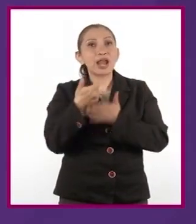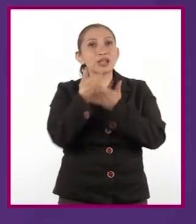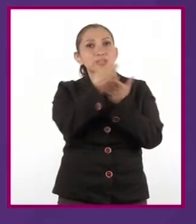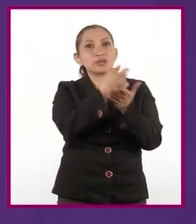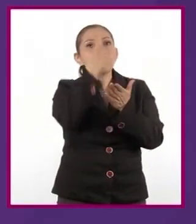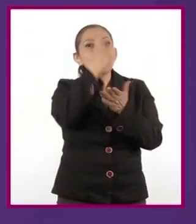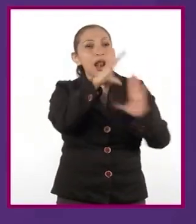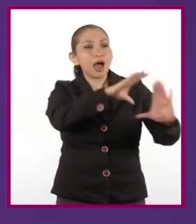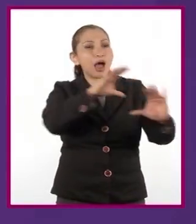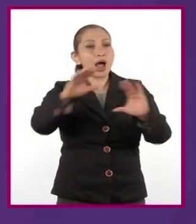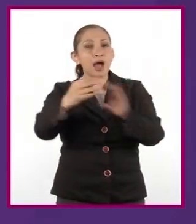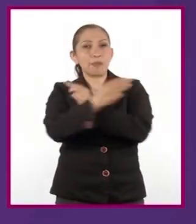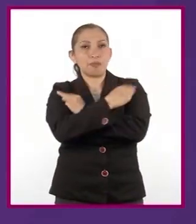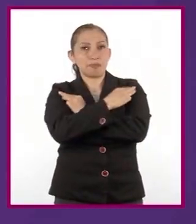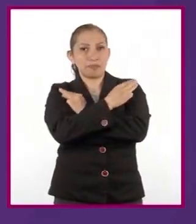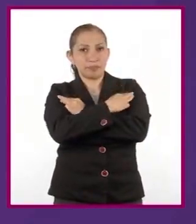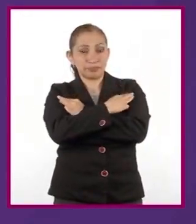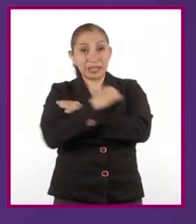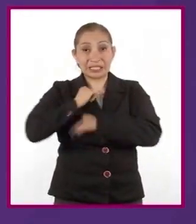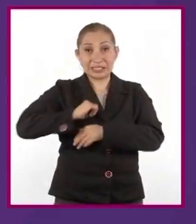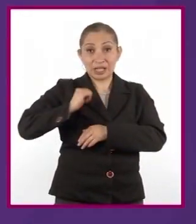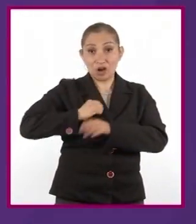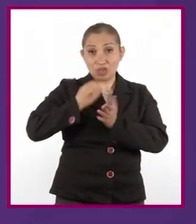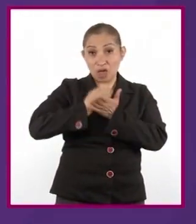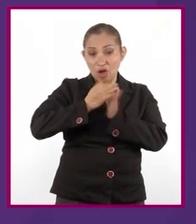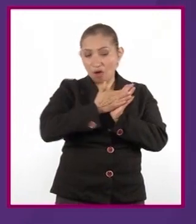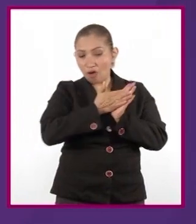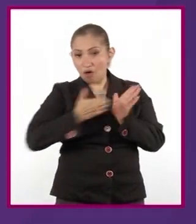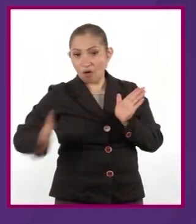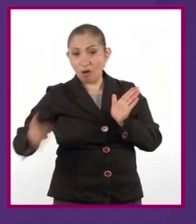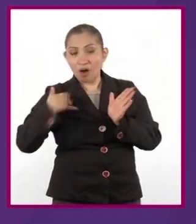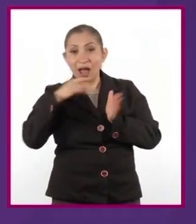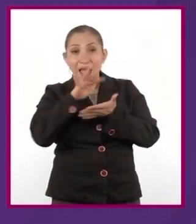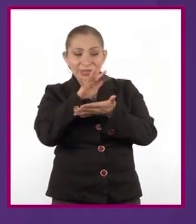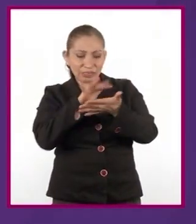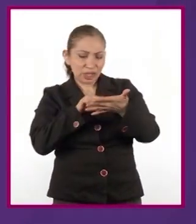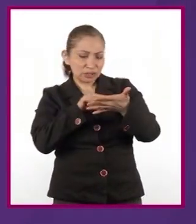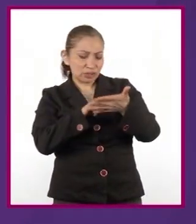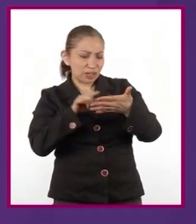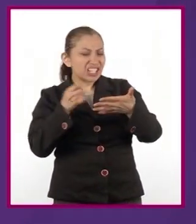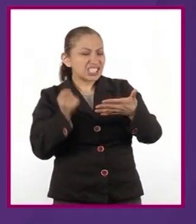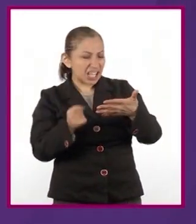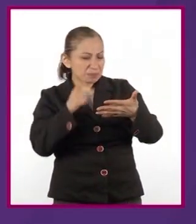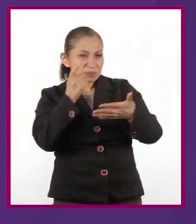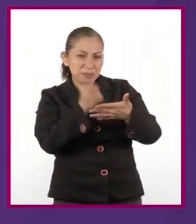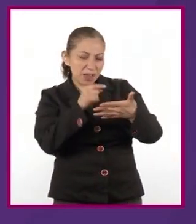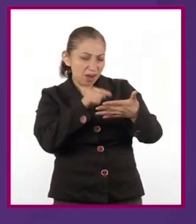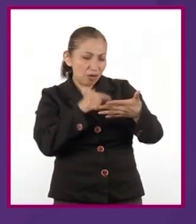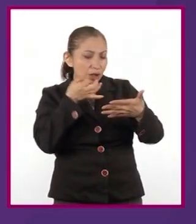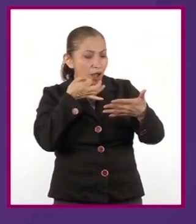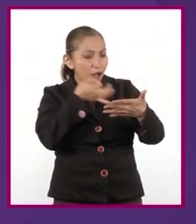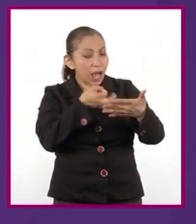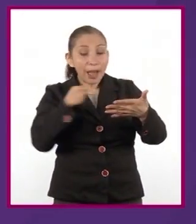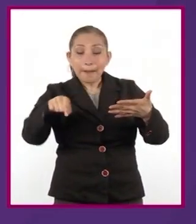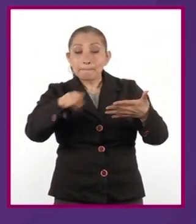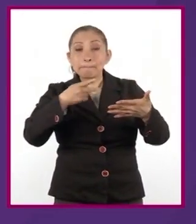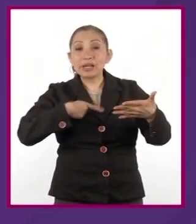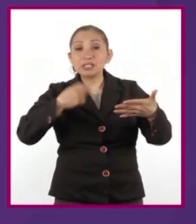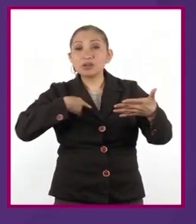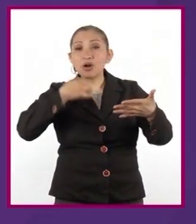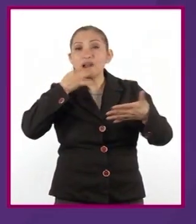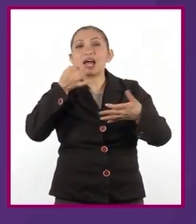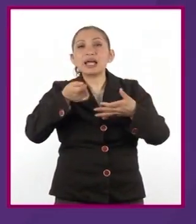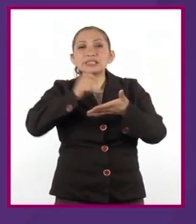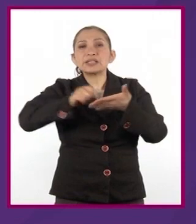enseñar y moralizar. En los Siglos de Oro, los textos introductorios ponen énfasis en el lector. Se llega a él a través del